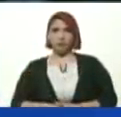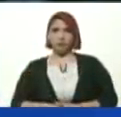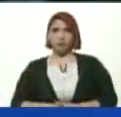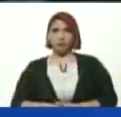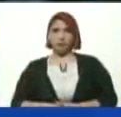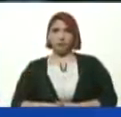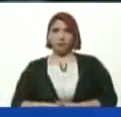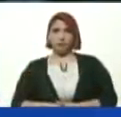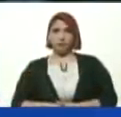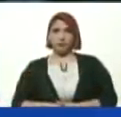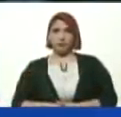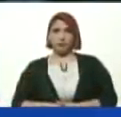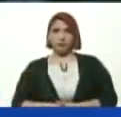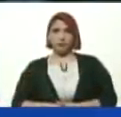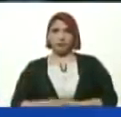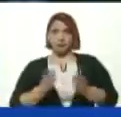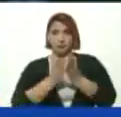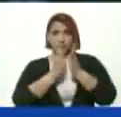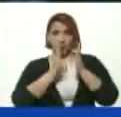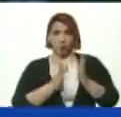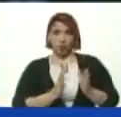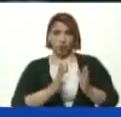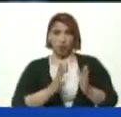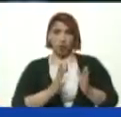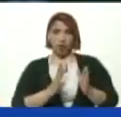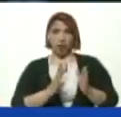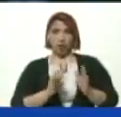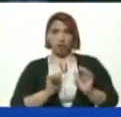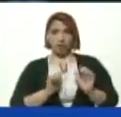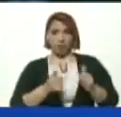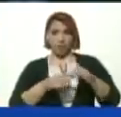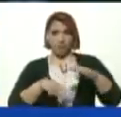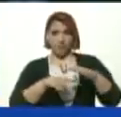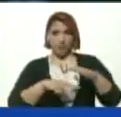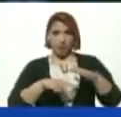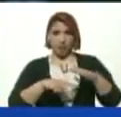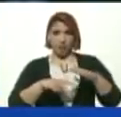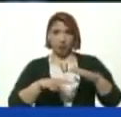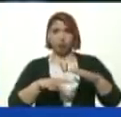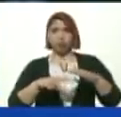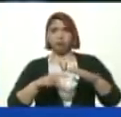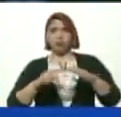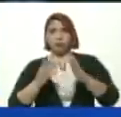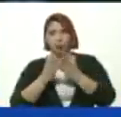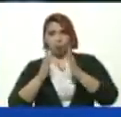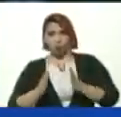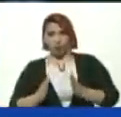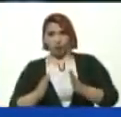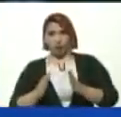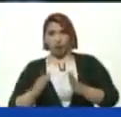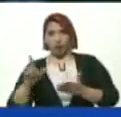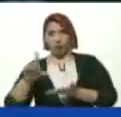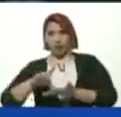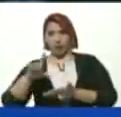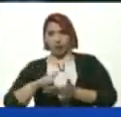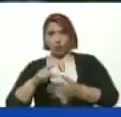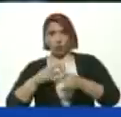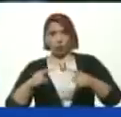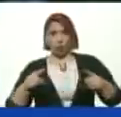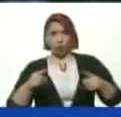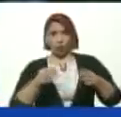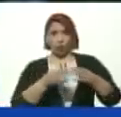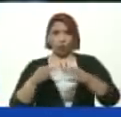En la escuela Primar Inicial Primaria Y media Y en los otros Organismos